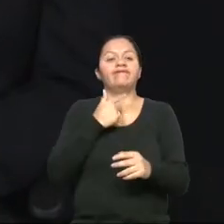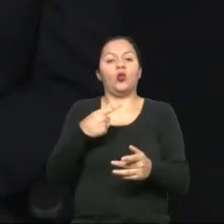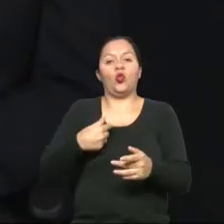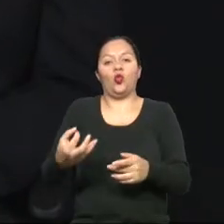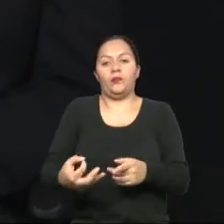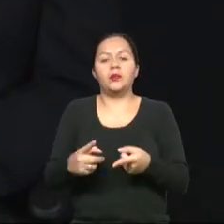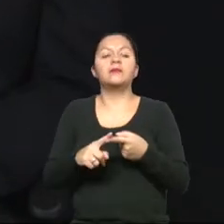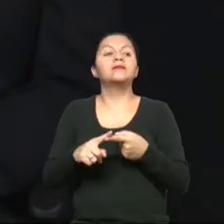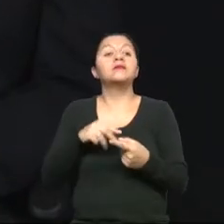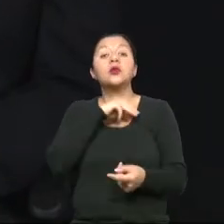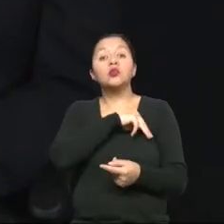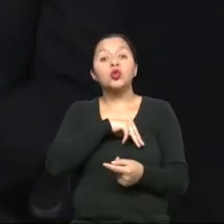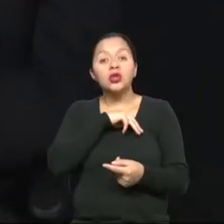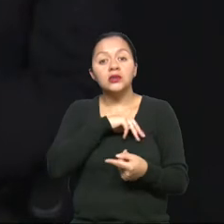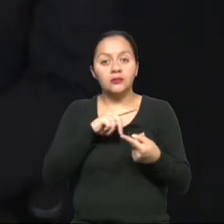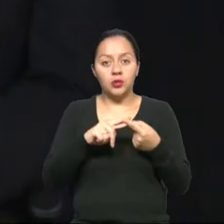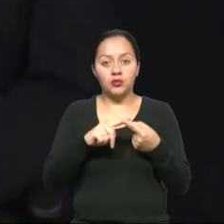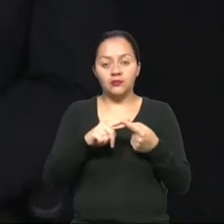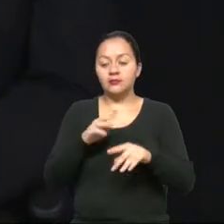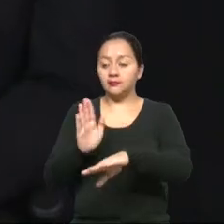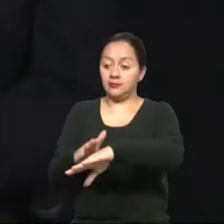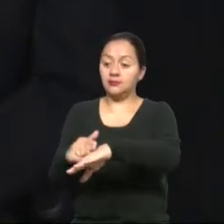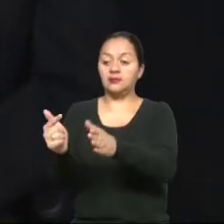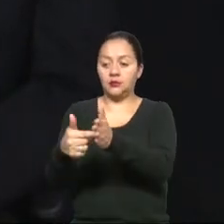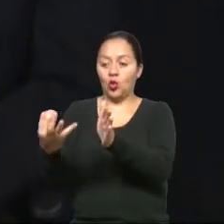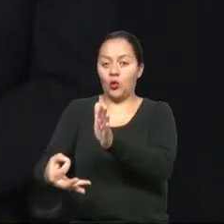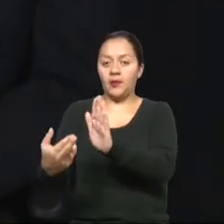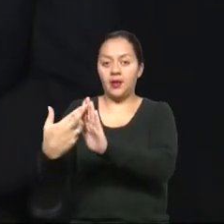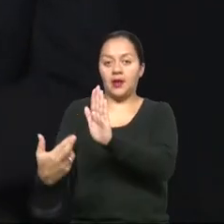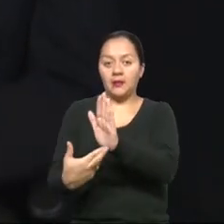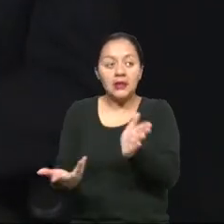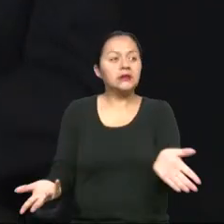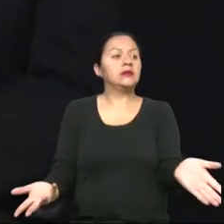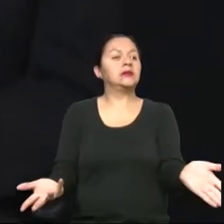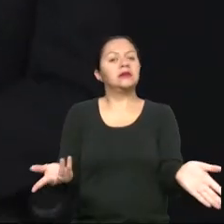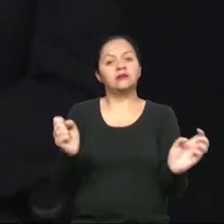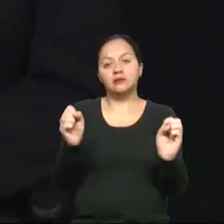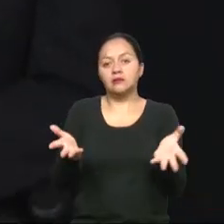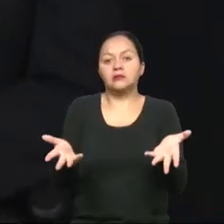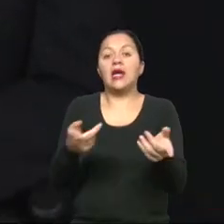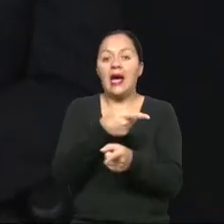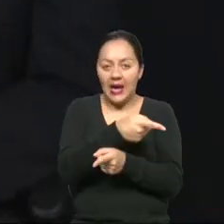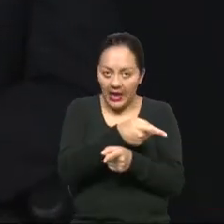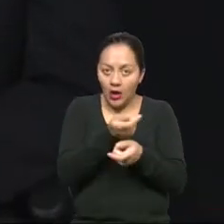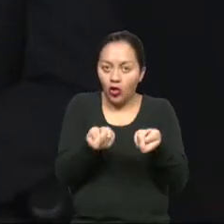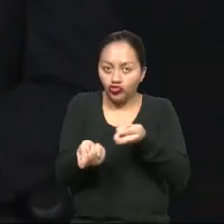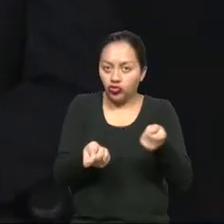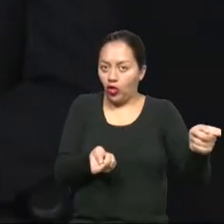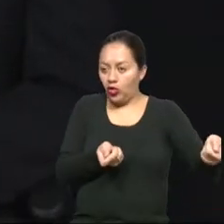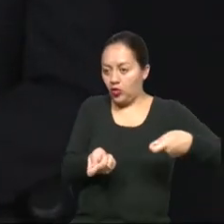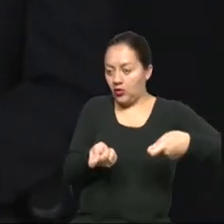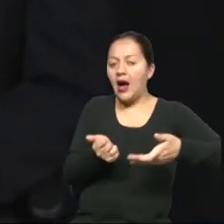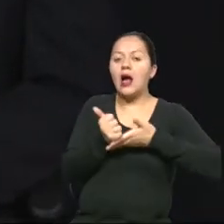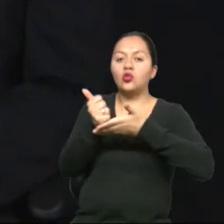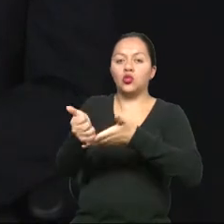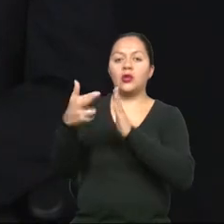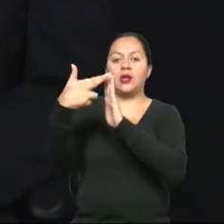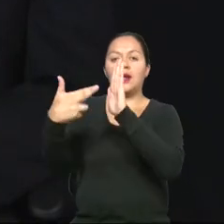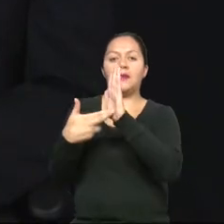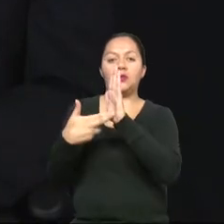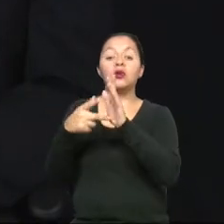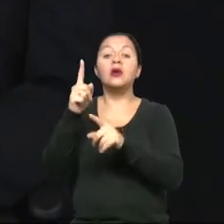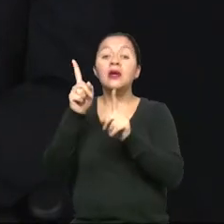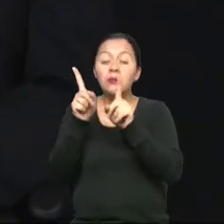gobiernos autónomos descentralizados. Y hay muchos temas en que tenemos que trabajar conjuntamente con los entes de control. Para esto, tema de sensibilización es